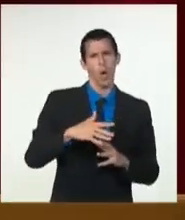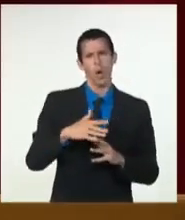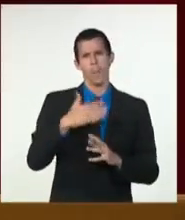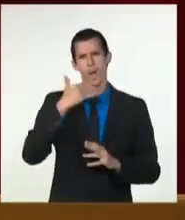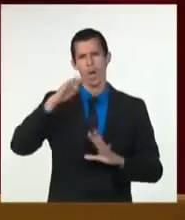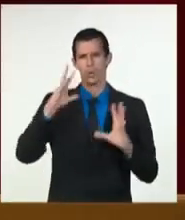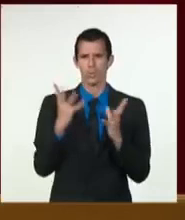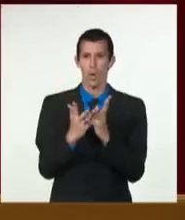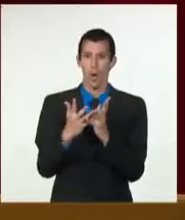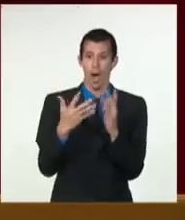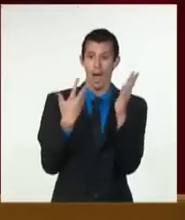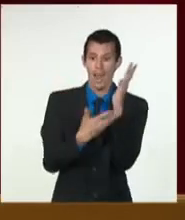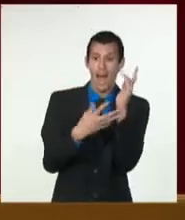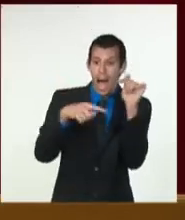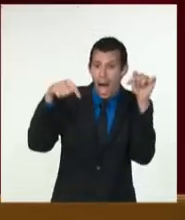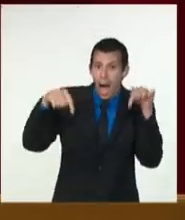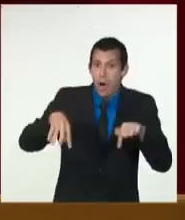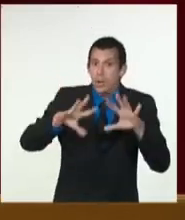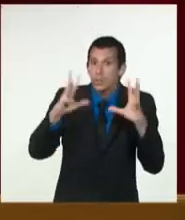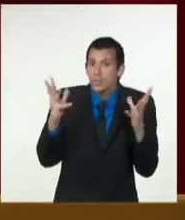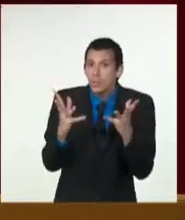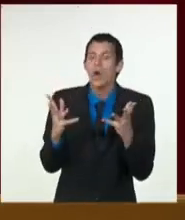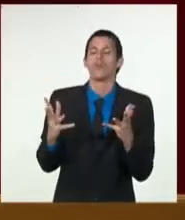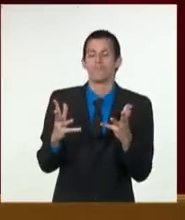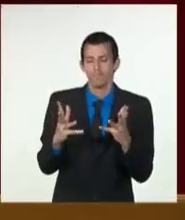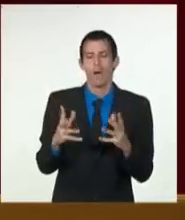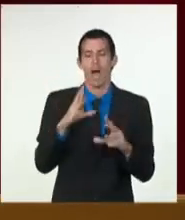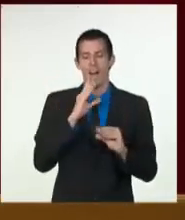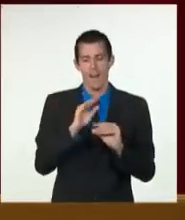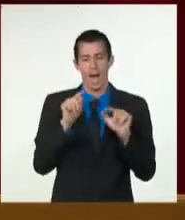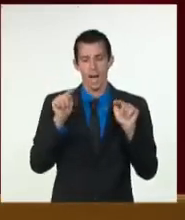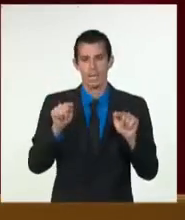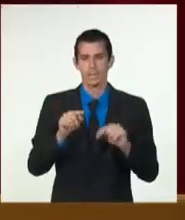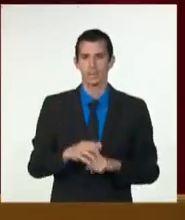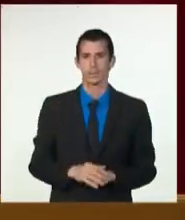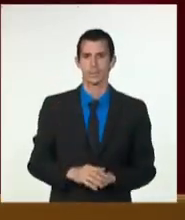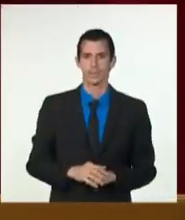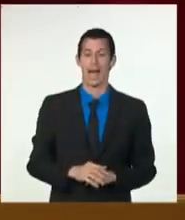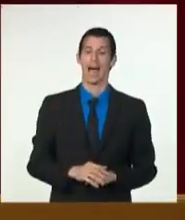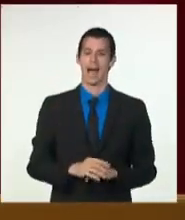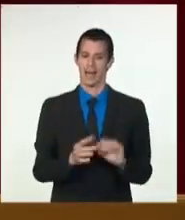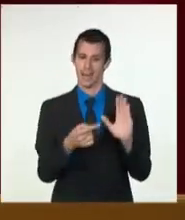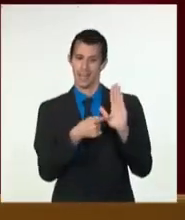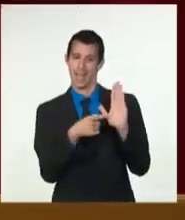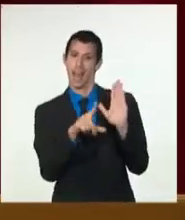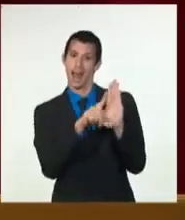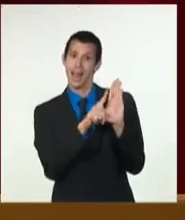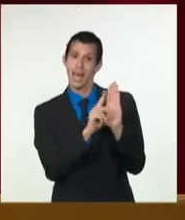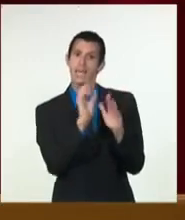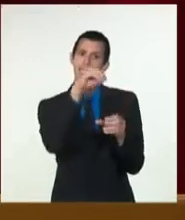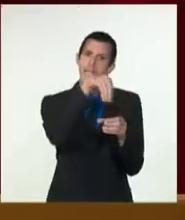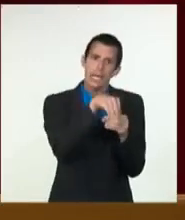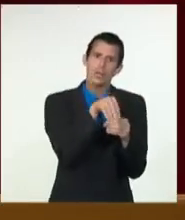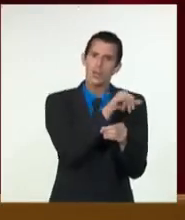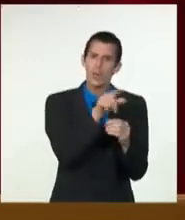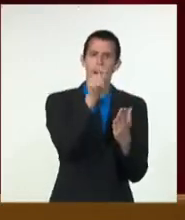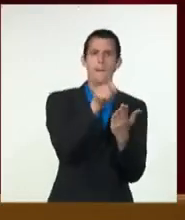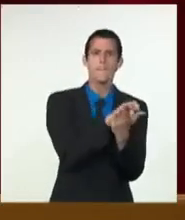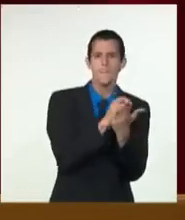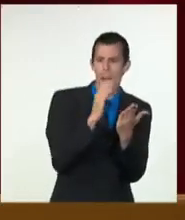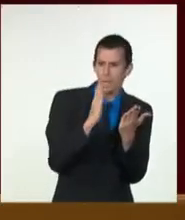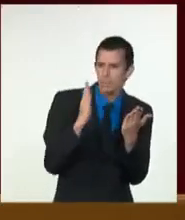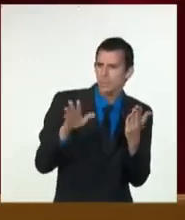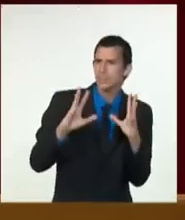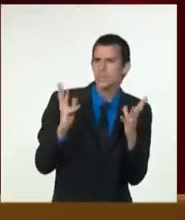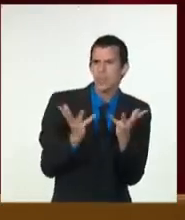momento actual. Como programa de trabajo, combina derechos y deberes. En tanto ofrece garantías